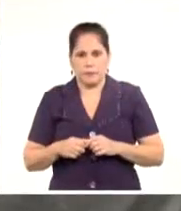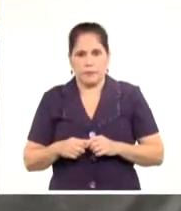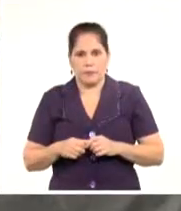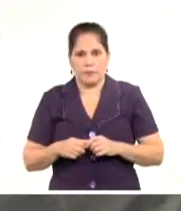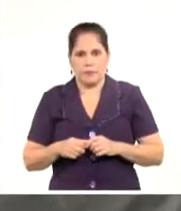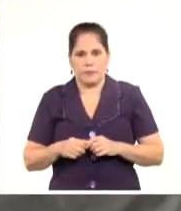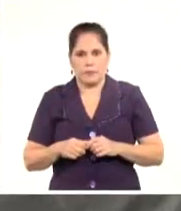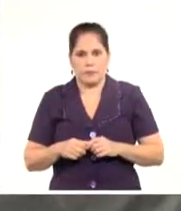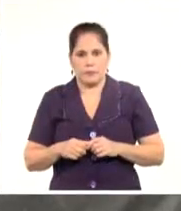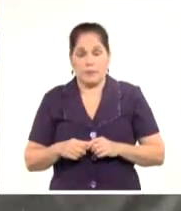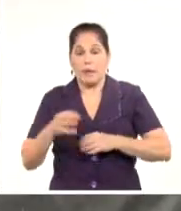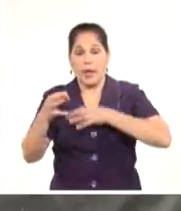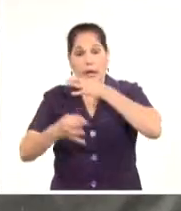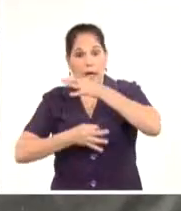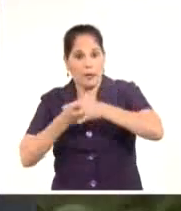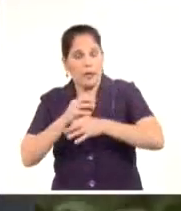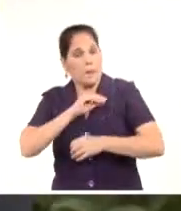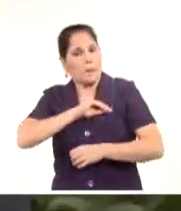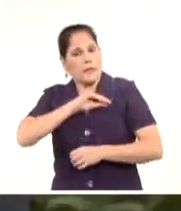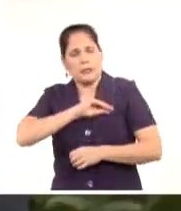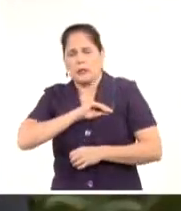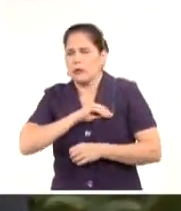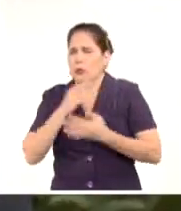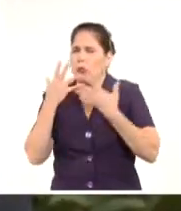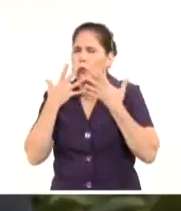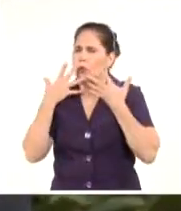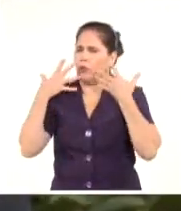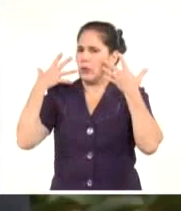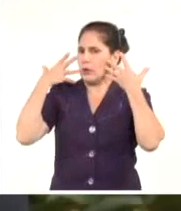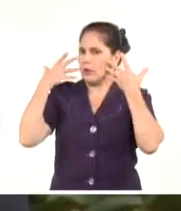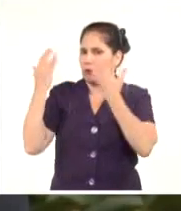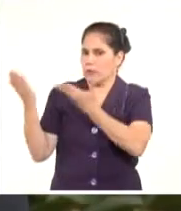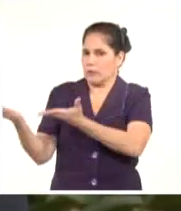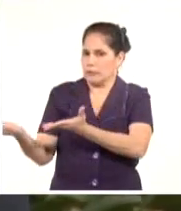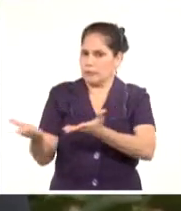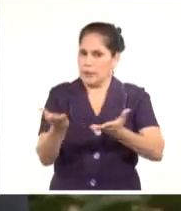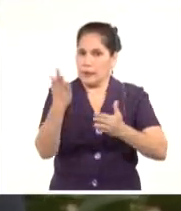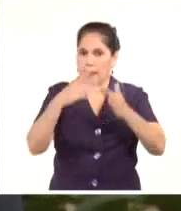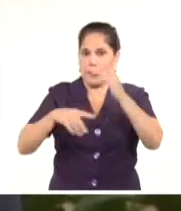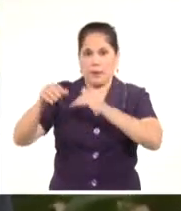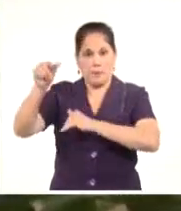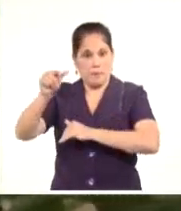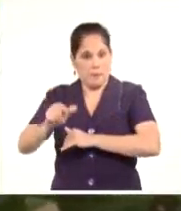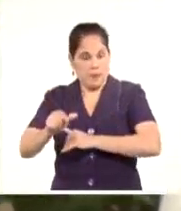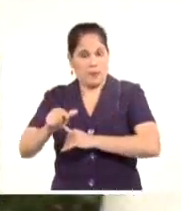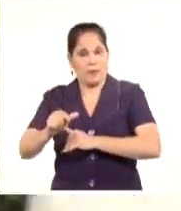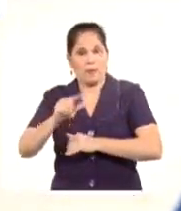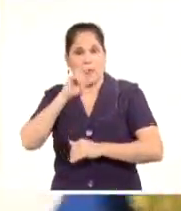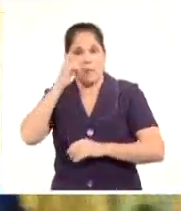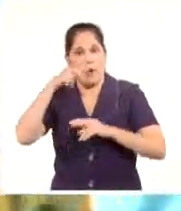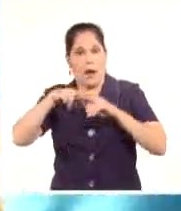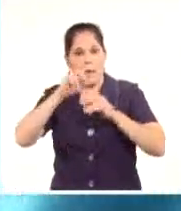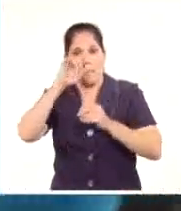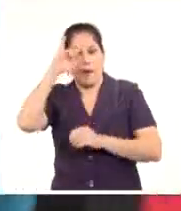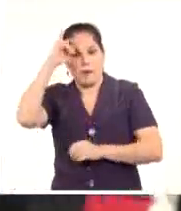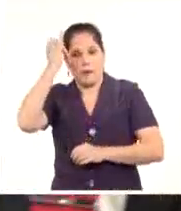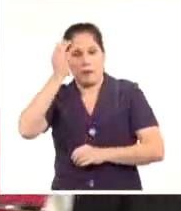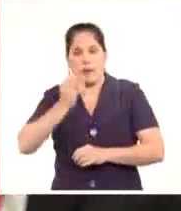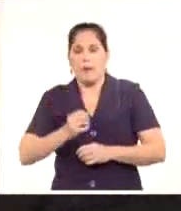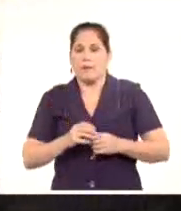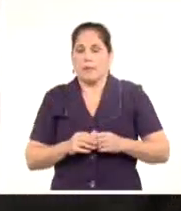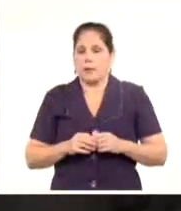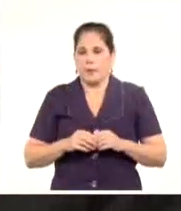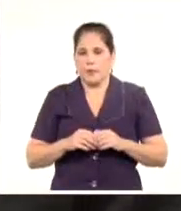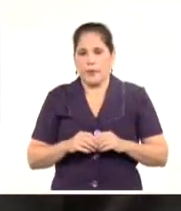Al expresar el enorme placer y la satisfacción por recibir en La Habana al primer ministro de la Mancomunidad de las Bahamas, Philip Davis,